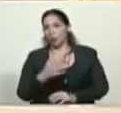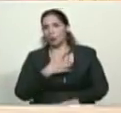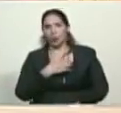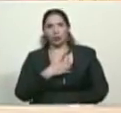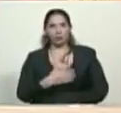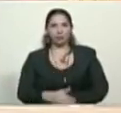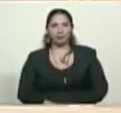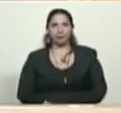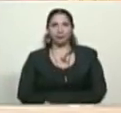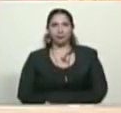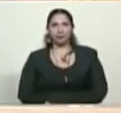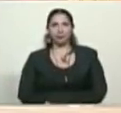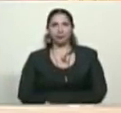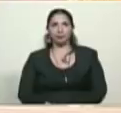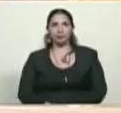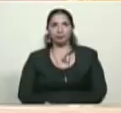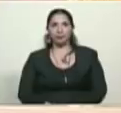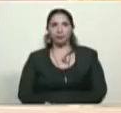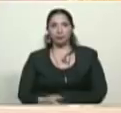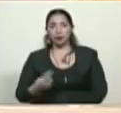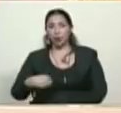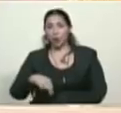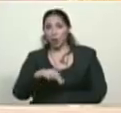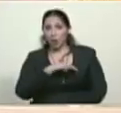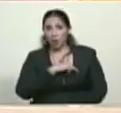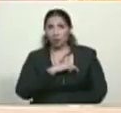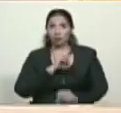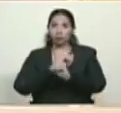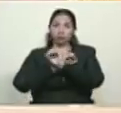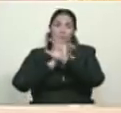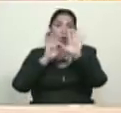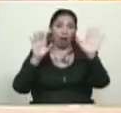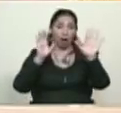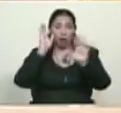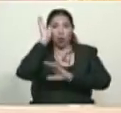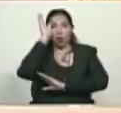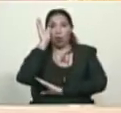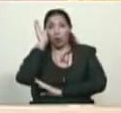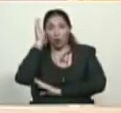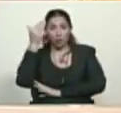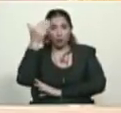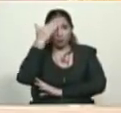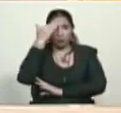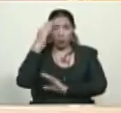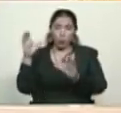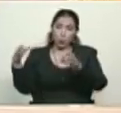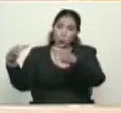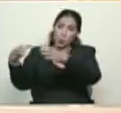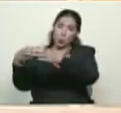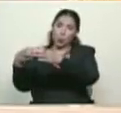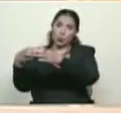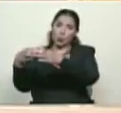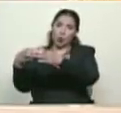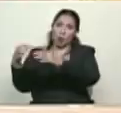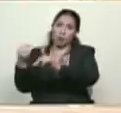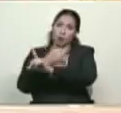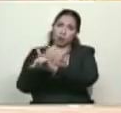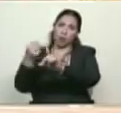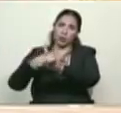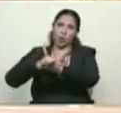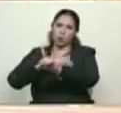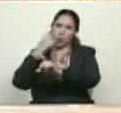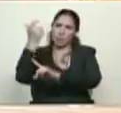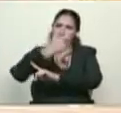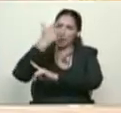nosotros estamos muy claros y muy conscientes de que a estos grupos vandálicos los vamos a buscar